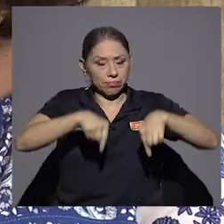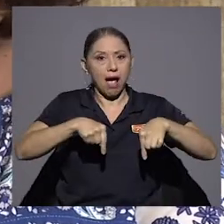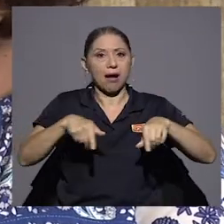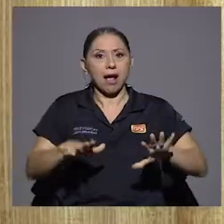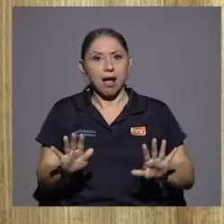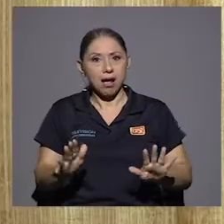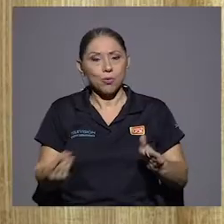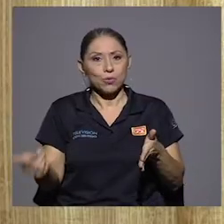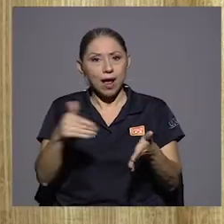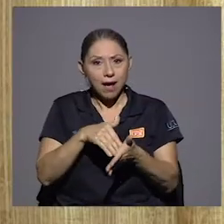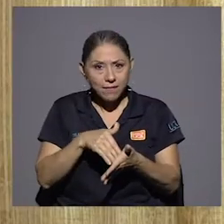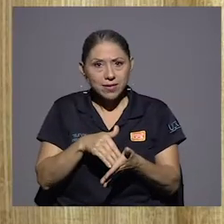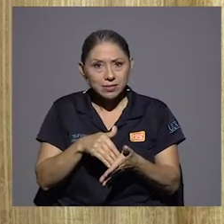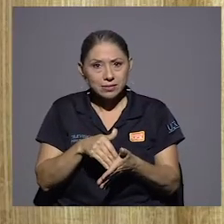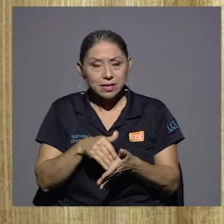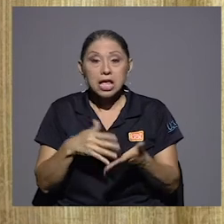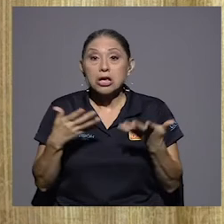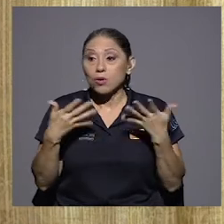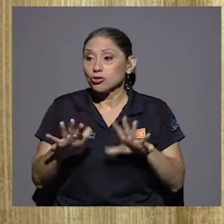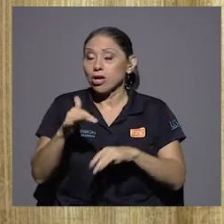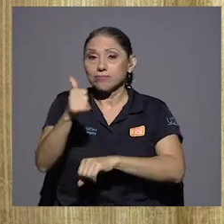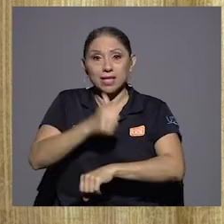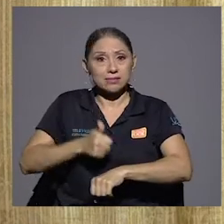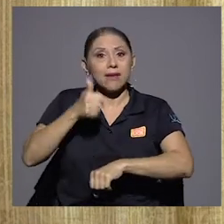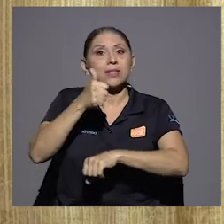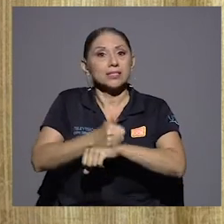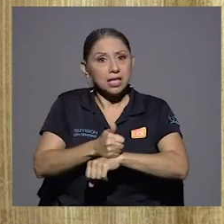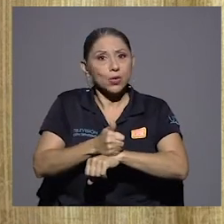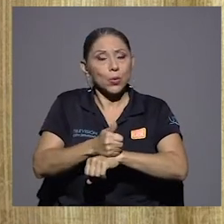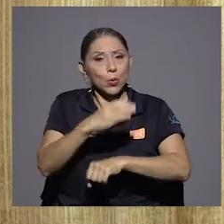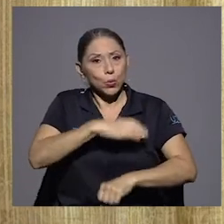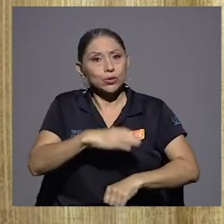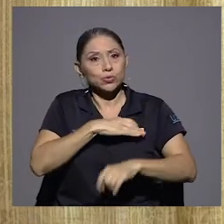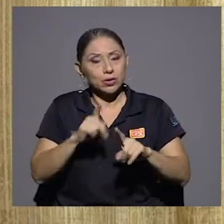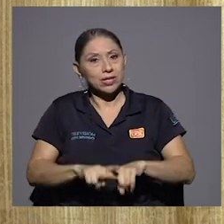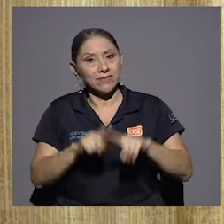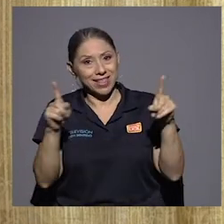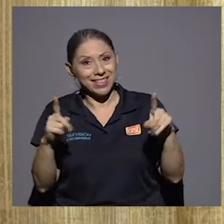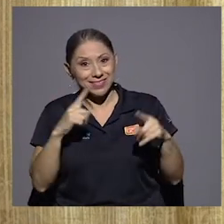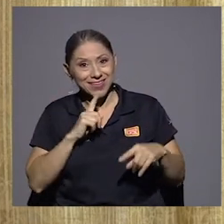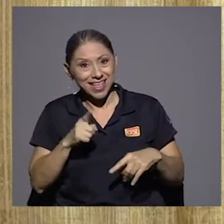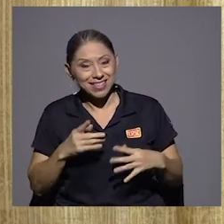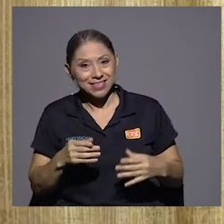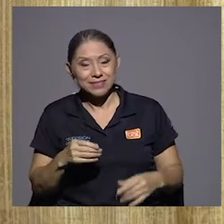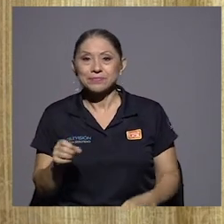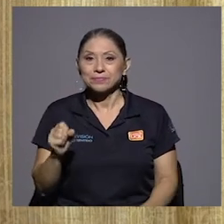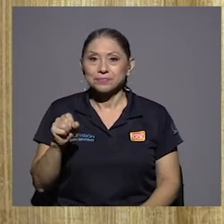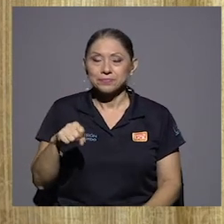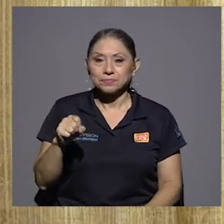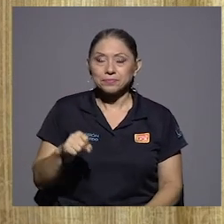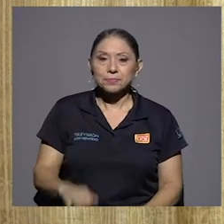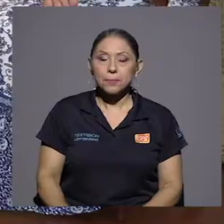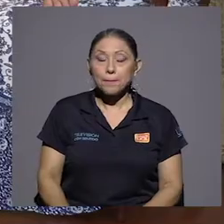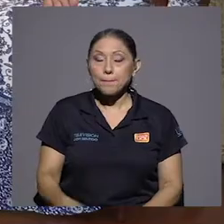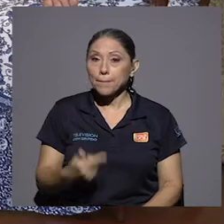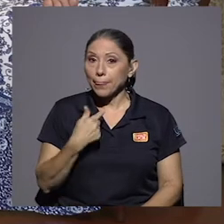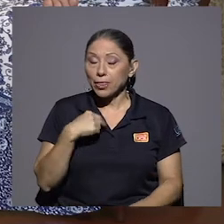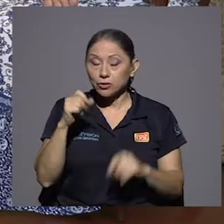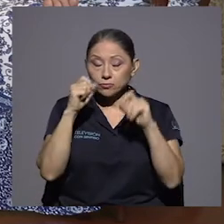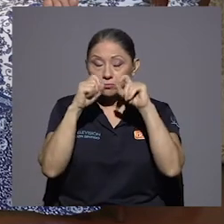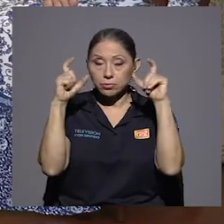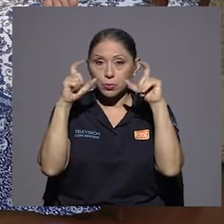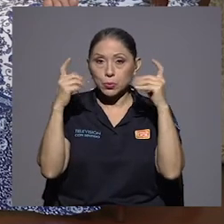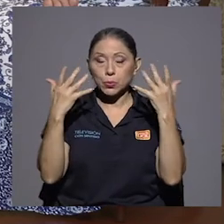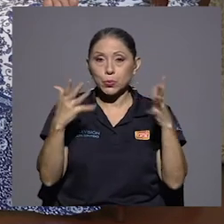de que estuviese establecido en unas condiciones muy diferentes ¿verdad? A mí me impresiona eso doña María